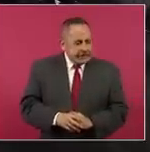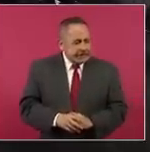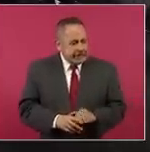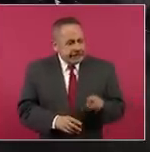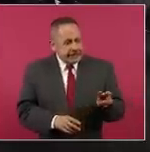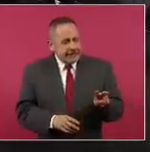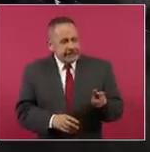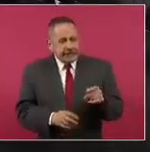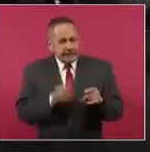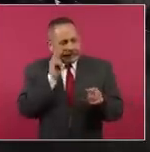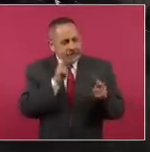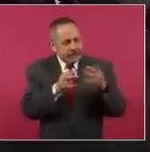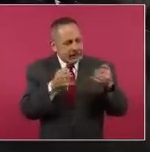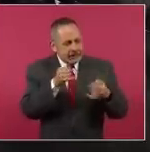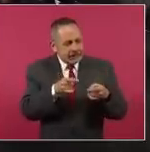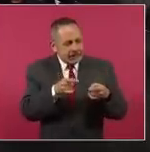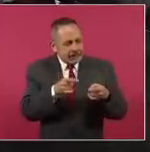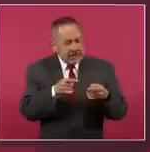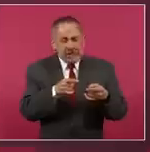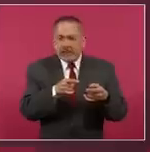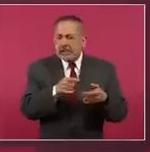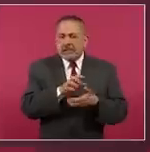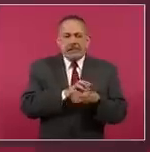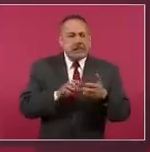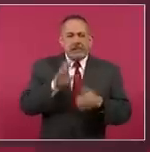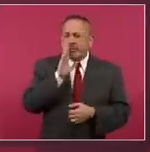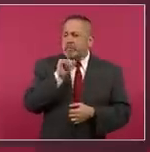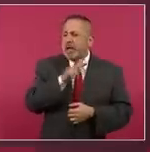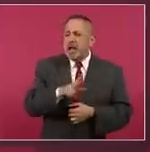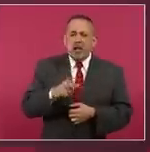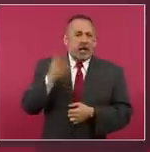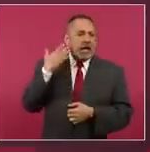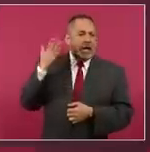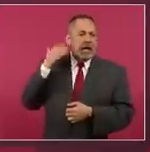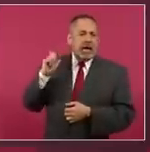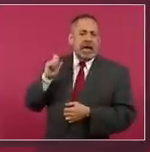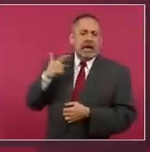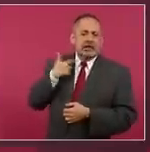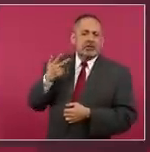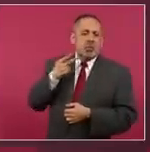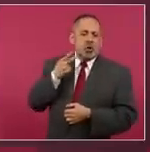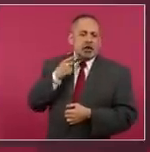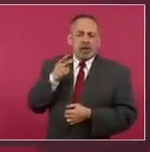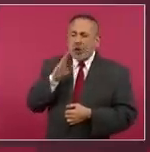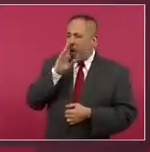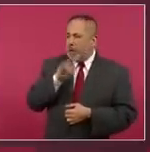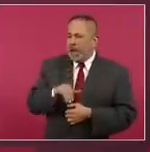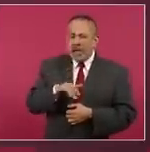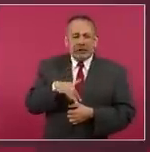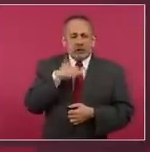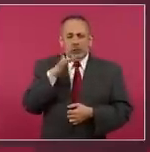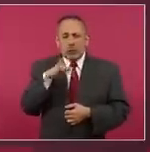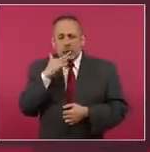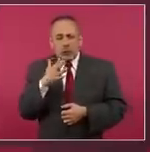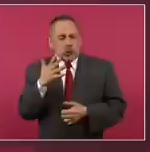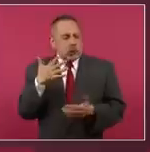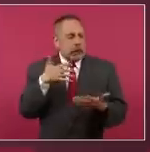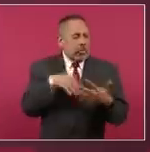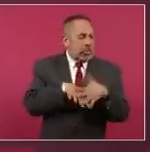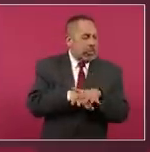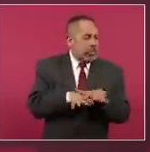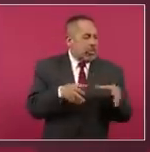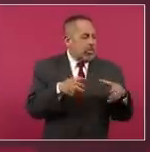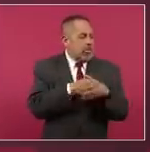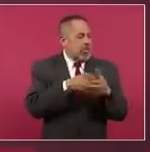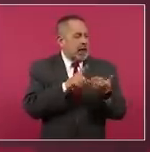política, de un contubernio entre autoridades